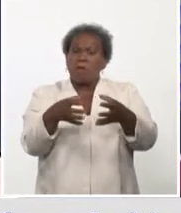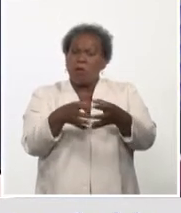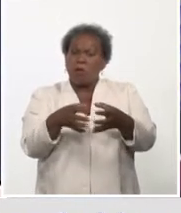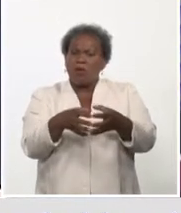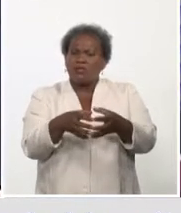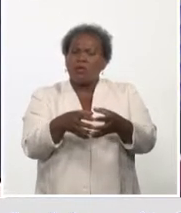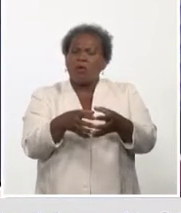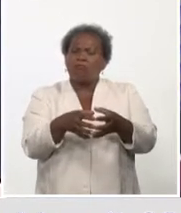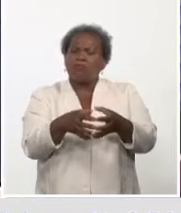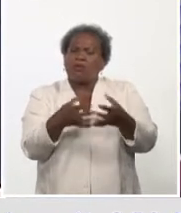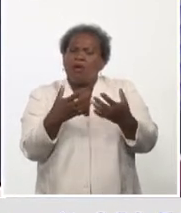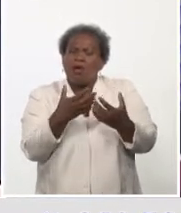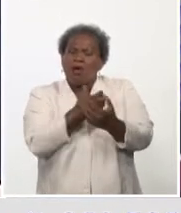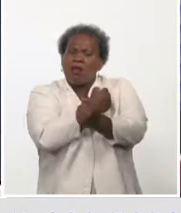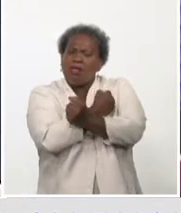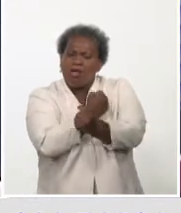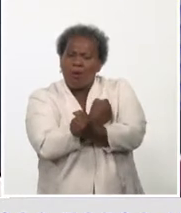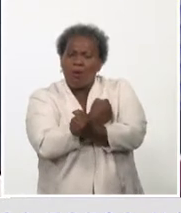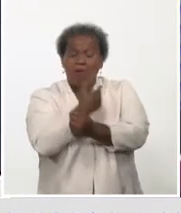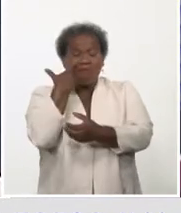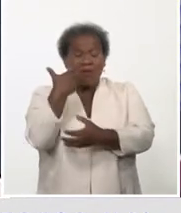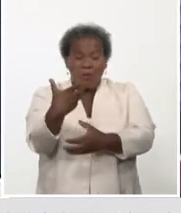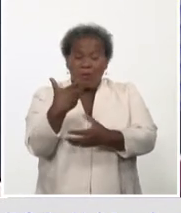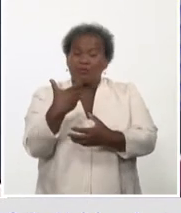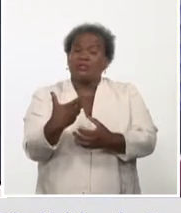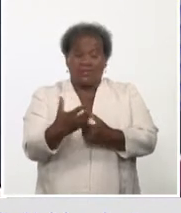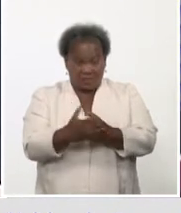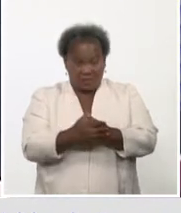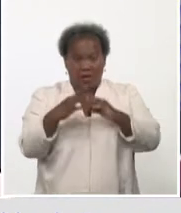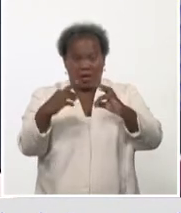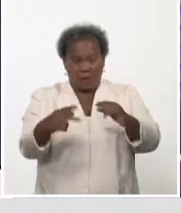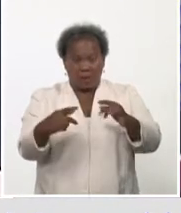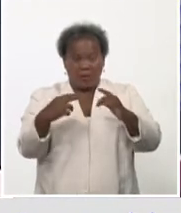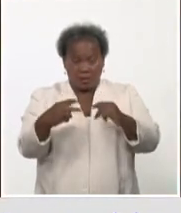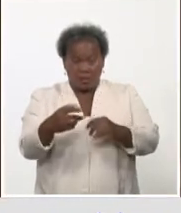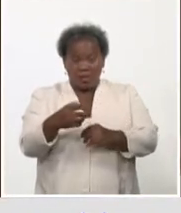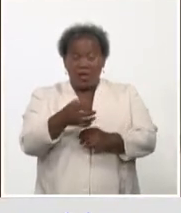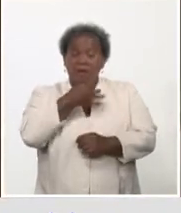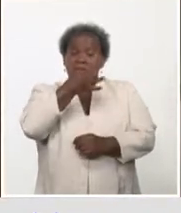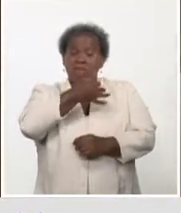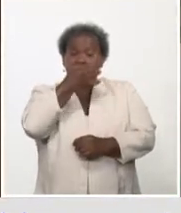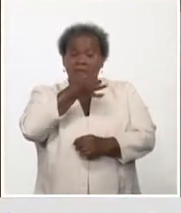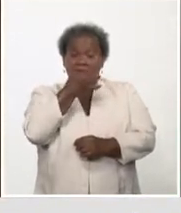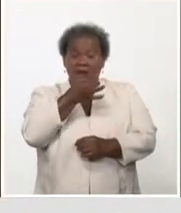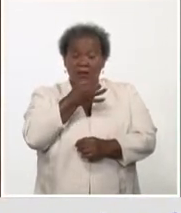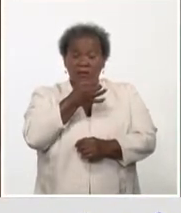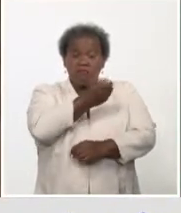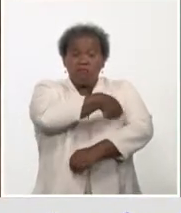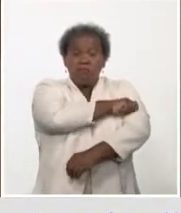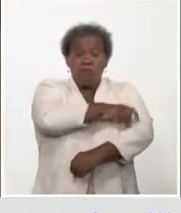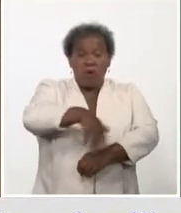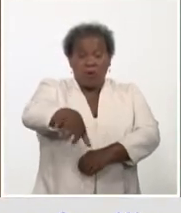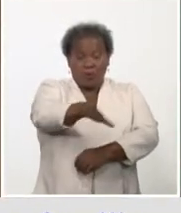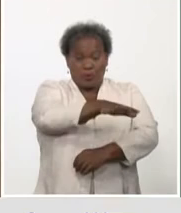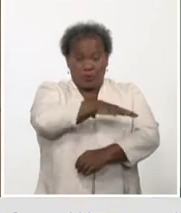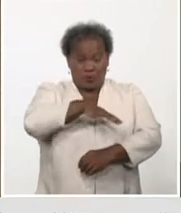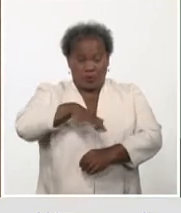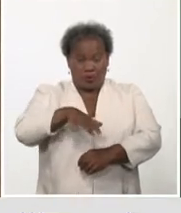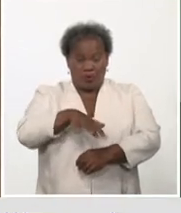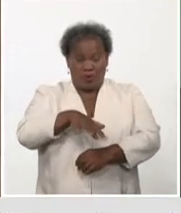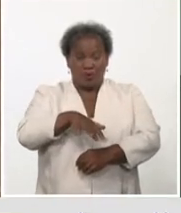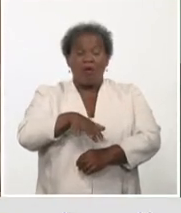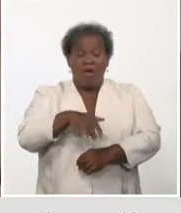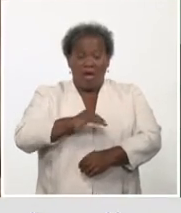Yo creo que es importante recalcar en esto, seguir alertando a nuestra población y decirle que la embarazada en